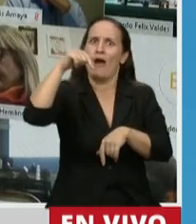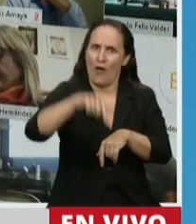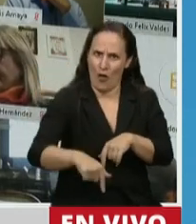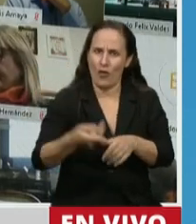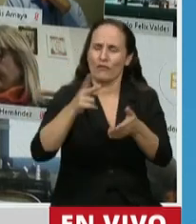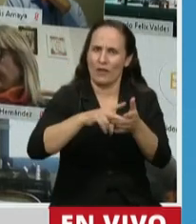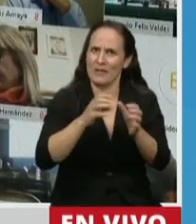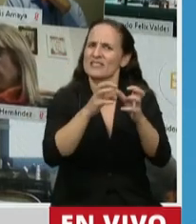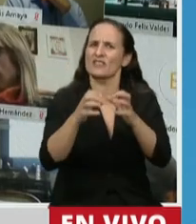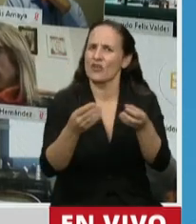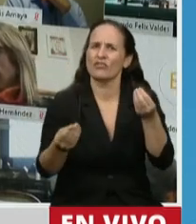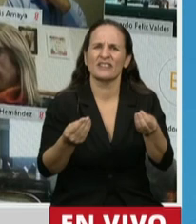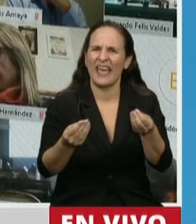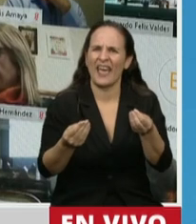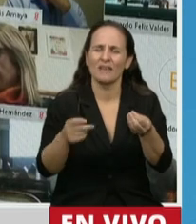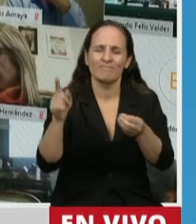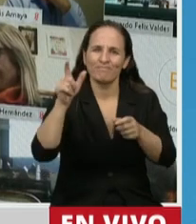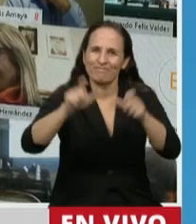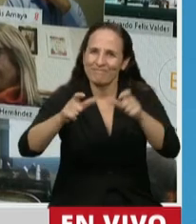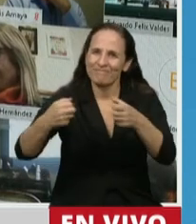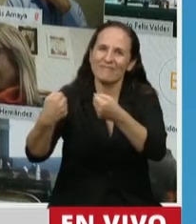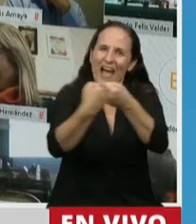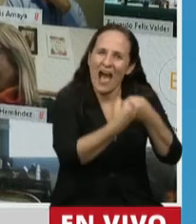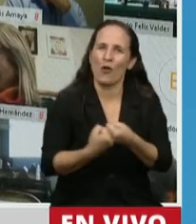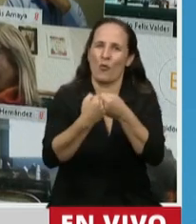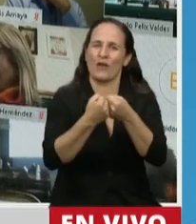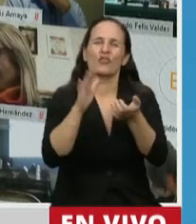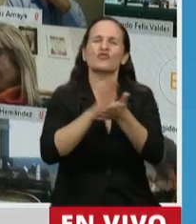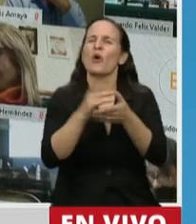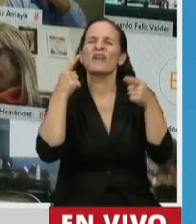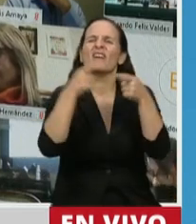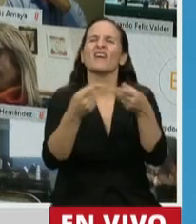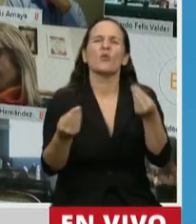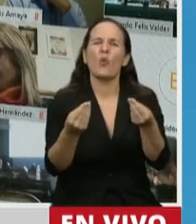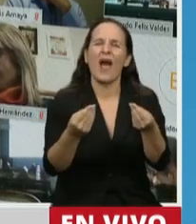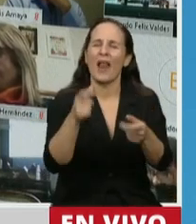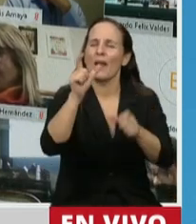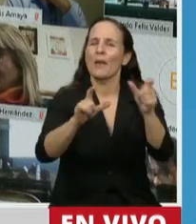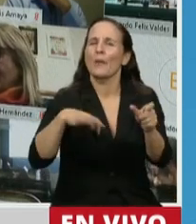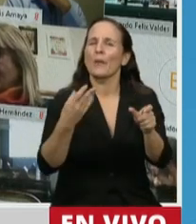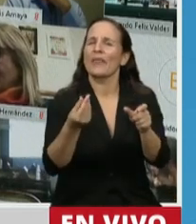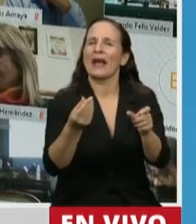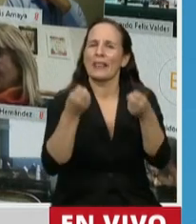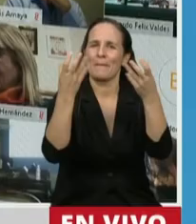esta sesión, sabemos ponernos de acuerdo en cuestiones que tienen que ver con mejorarle la vida a la gente. Muchas gracias.